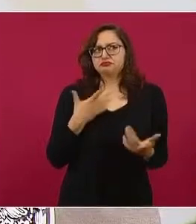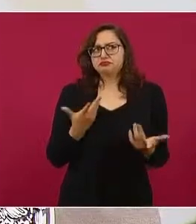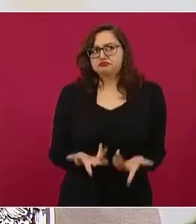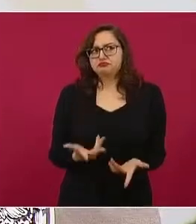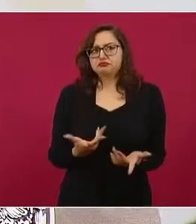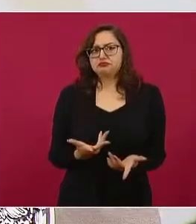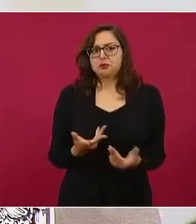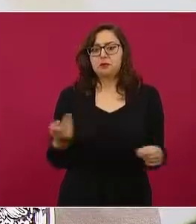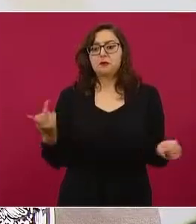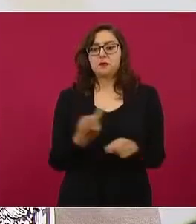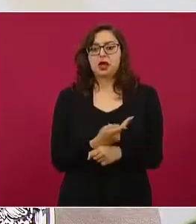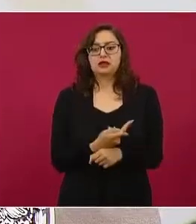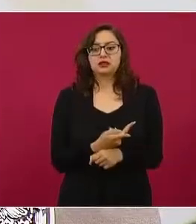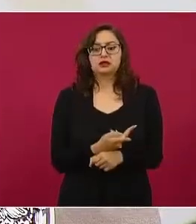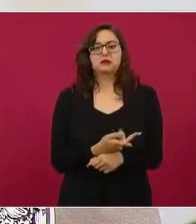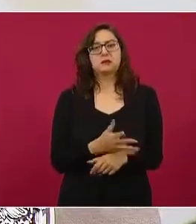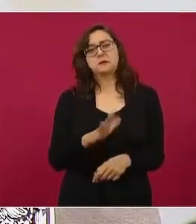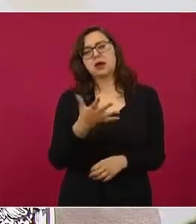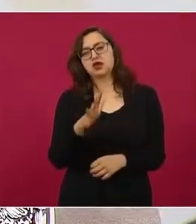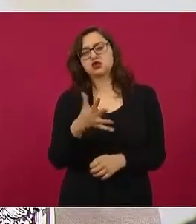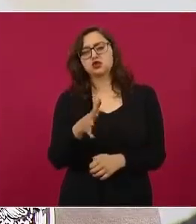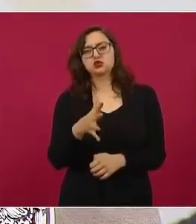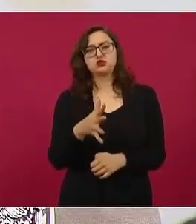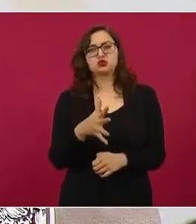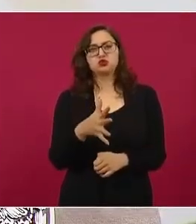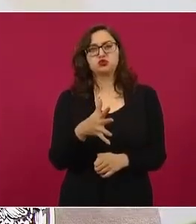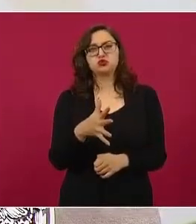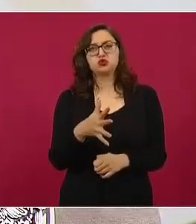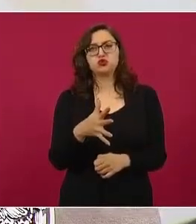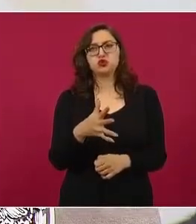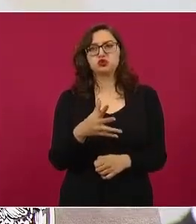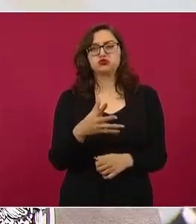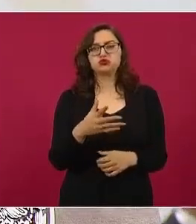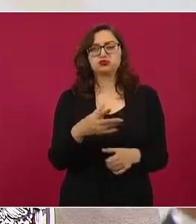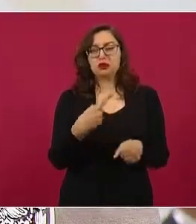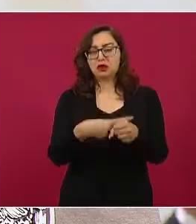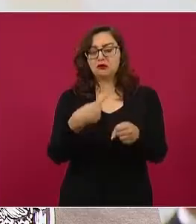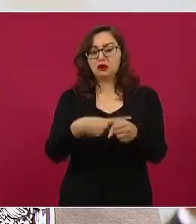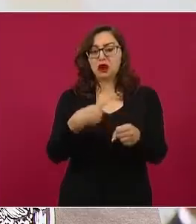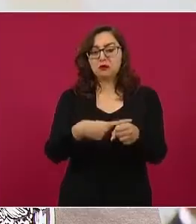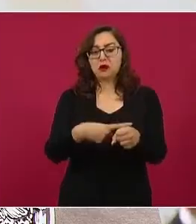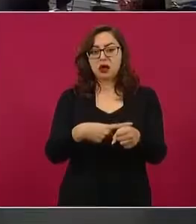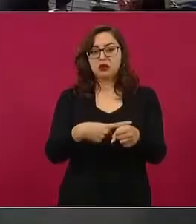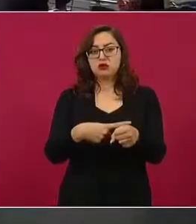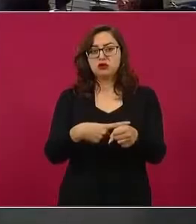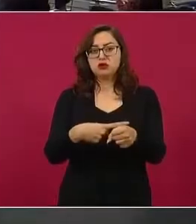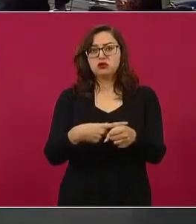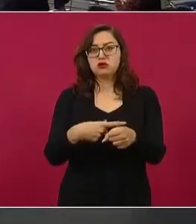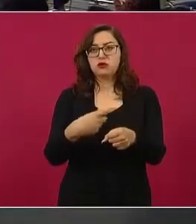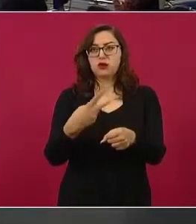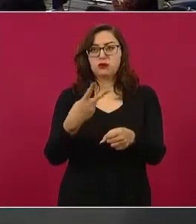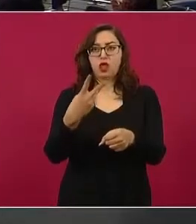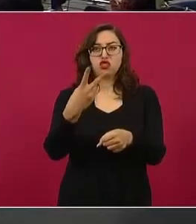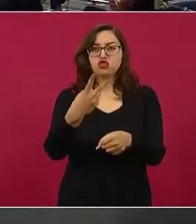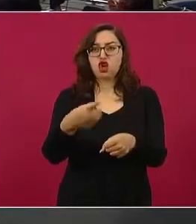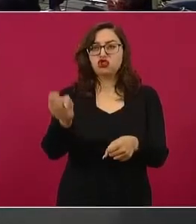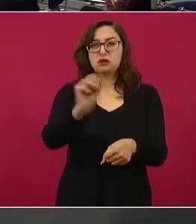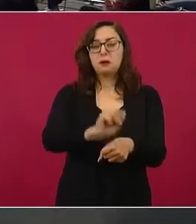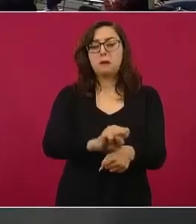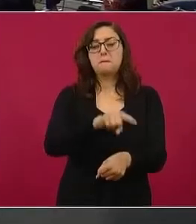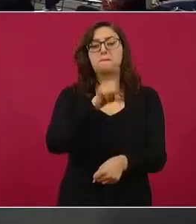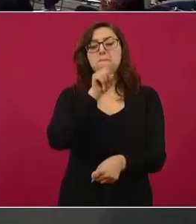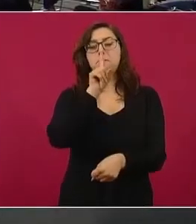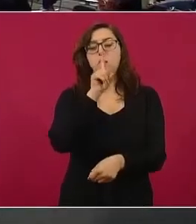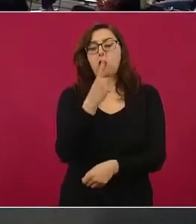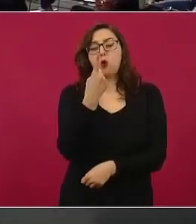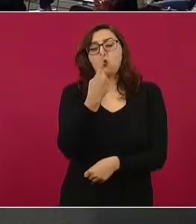dura no una semana, sino no dos semanas como está para las otras ocasiones, sino en